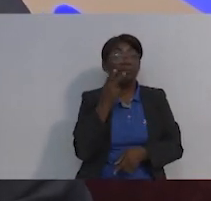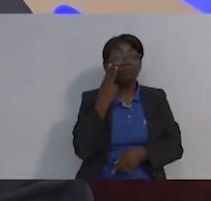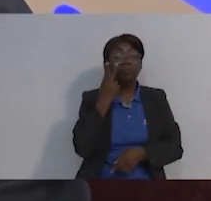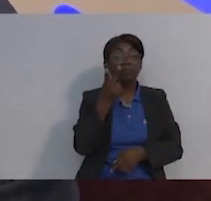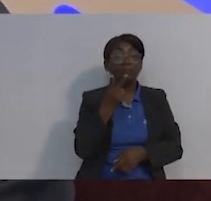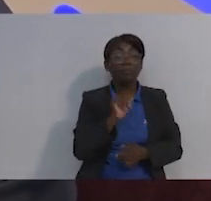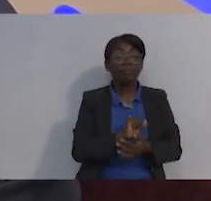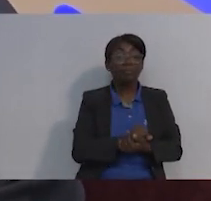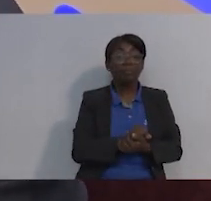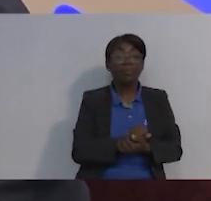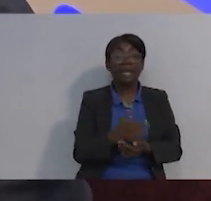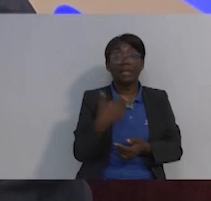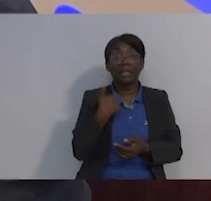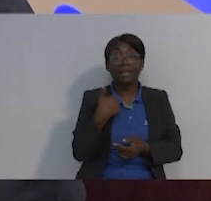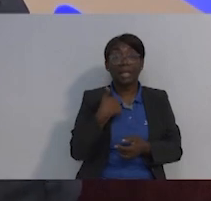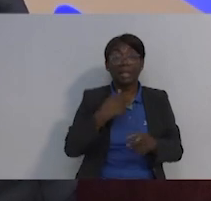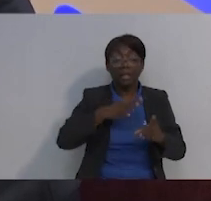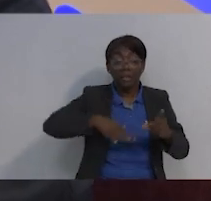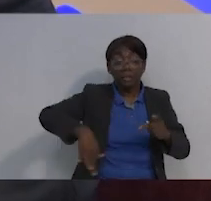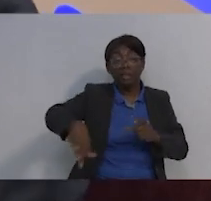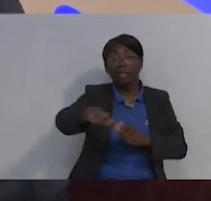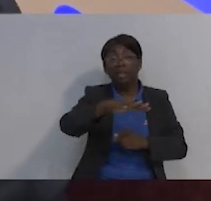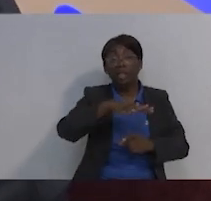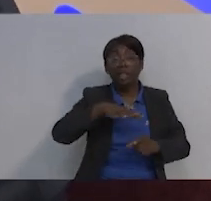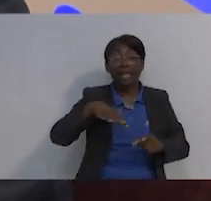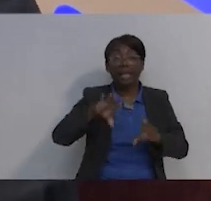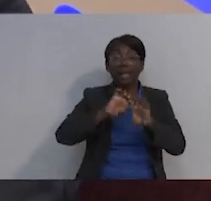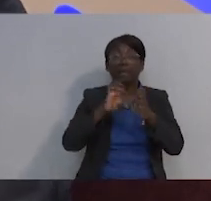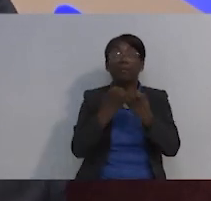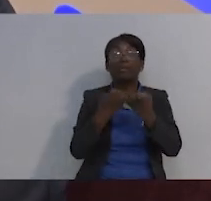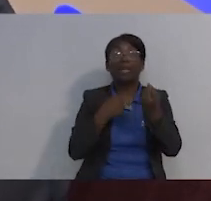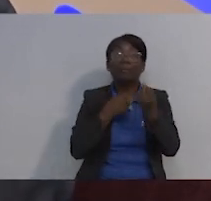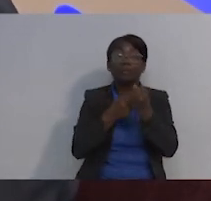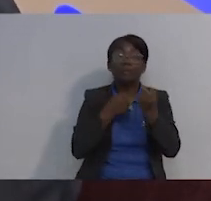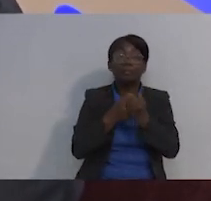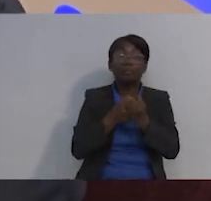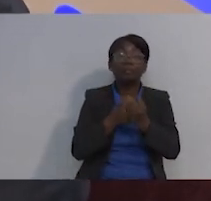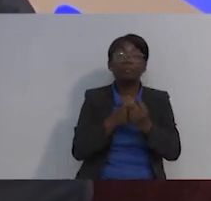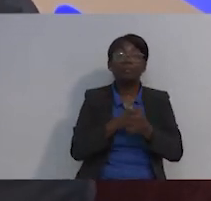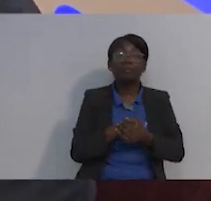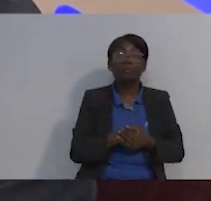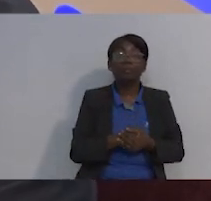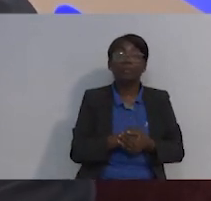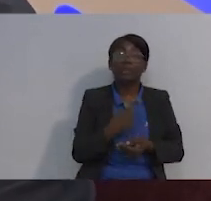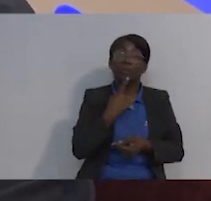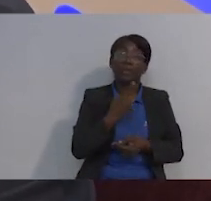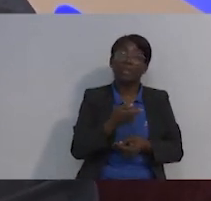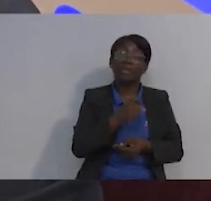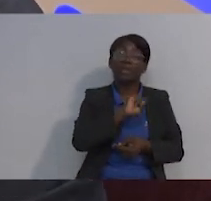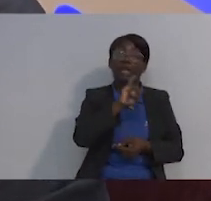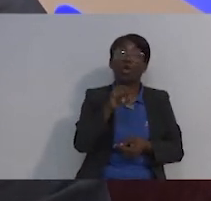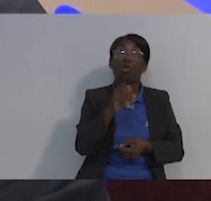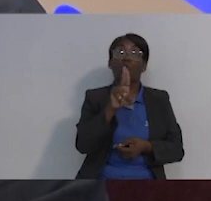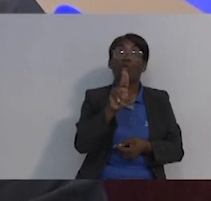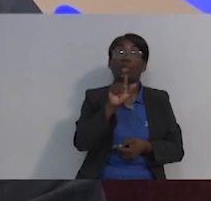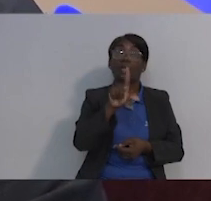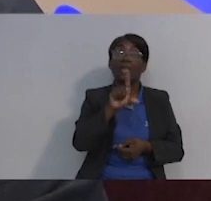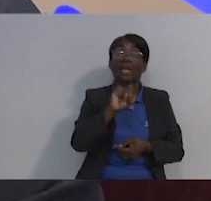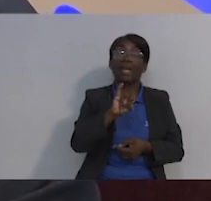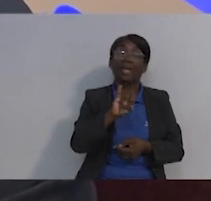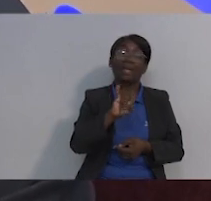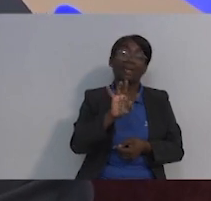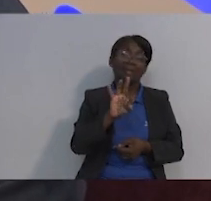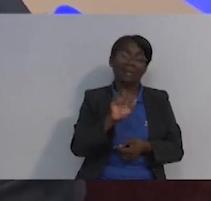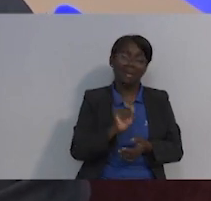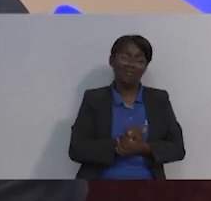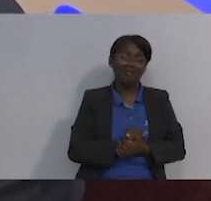Como dice acá Julieta, uno generalmente piensa el círculo de apoyo como el círculo